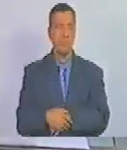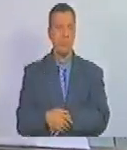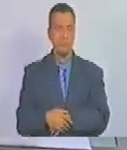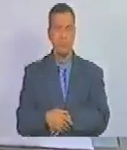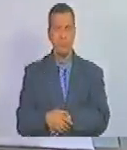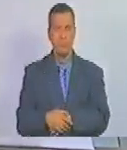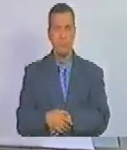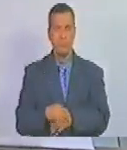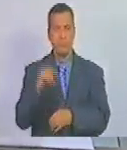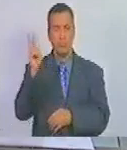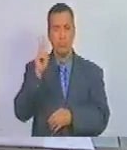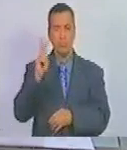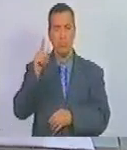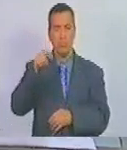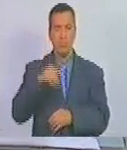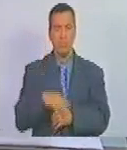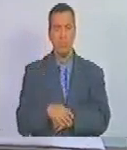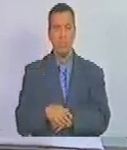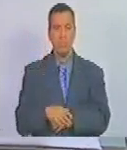venezuela